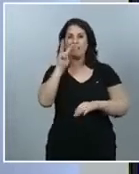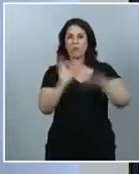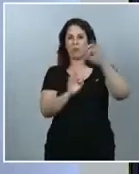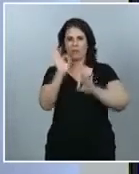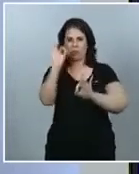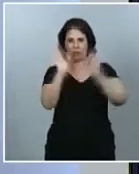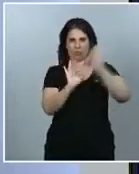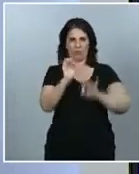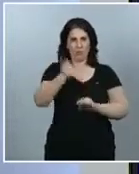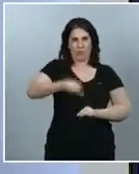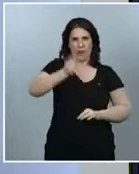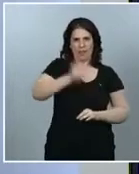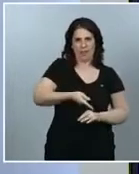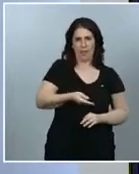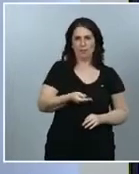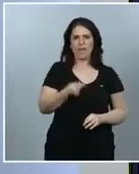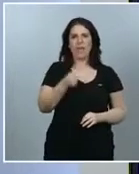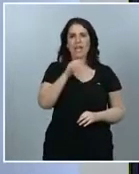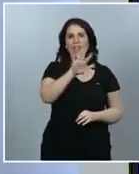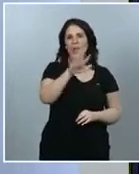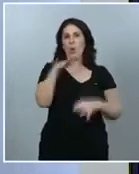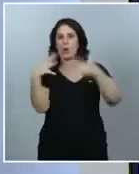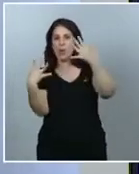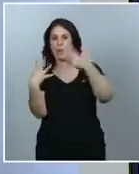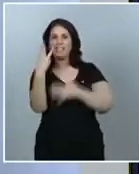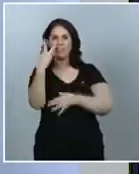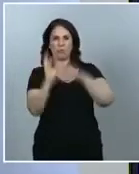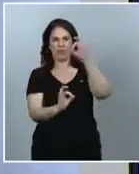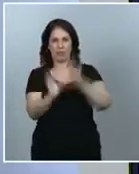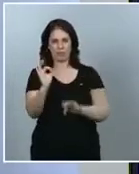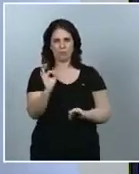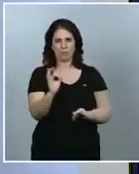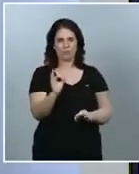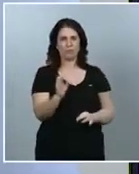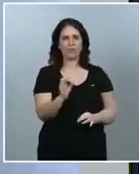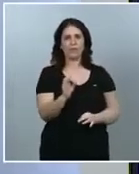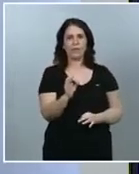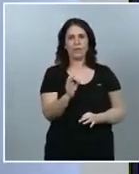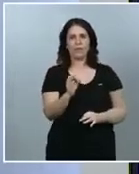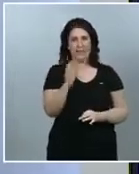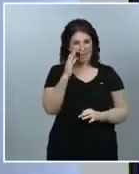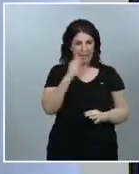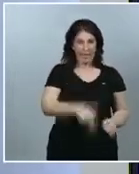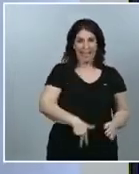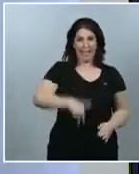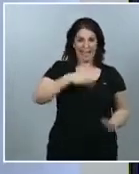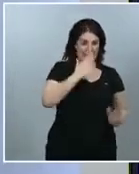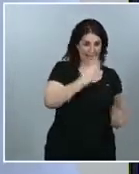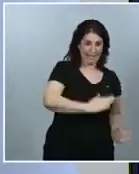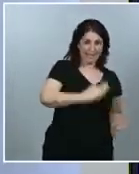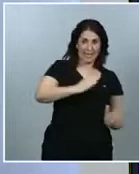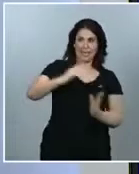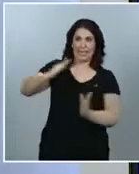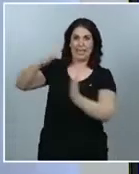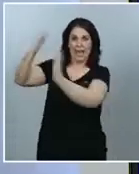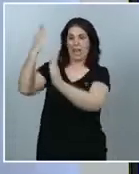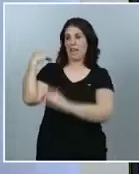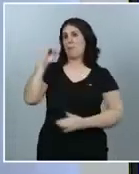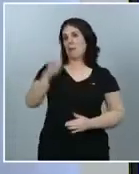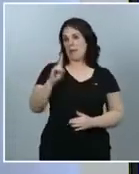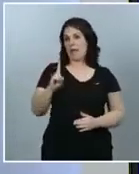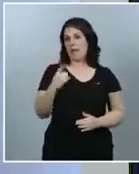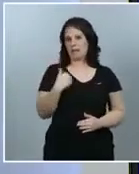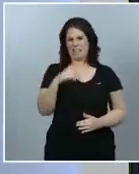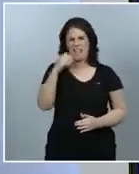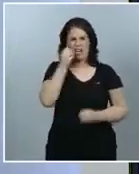en niños de 5 a 9 de 3% es decir, lo que observamos en general en la primera ronda y creo que lo comentamos aquí no observamos